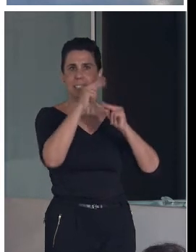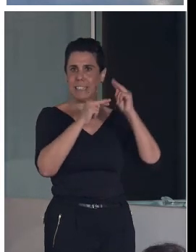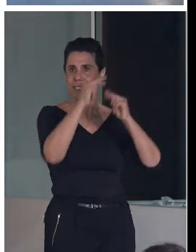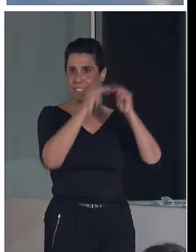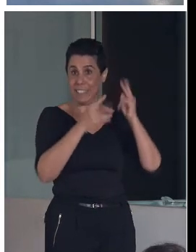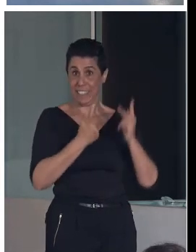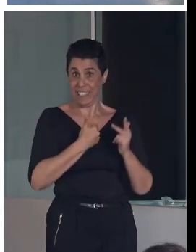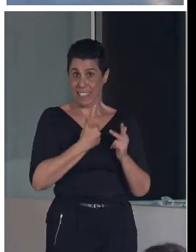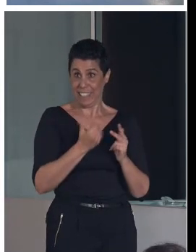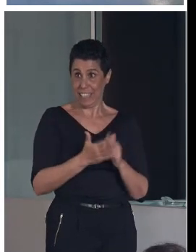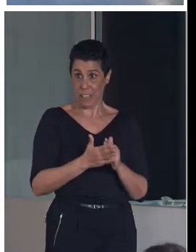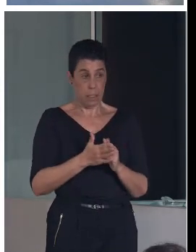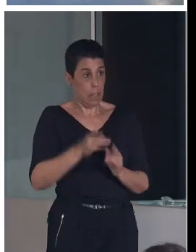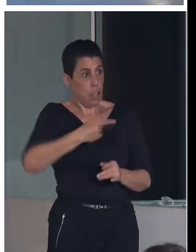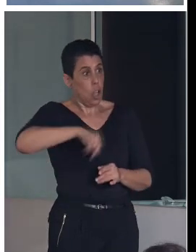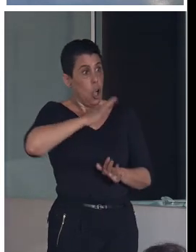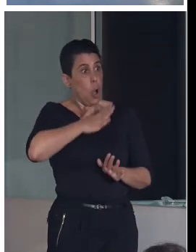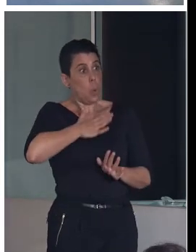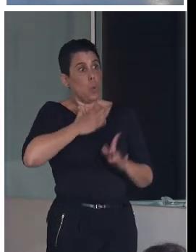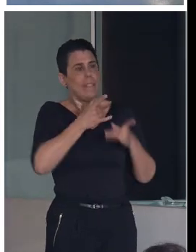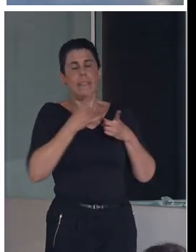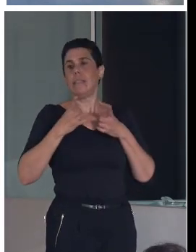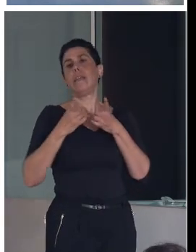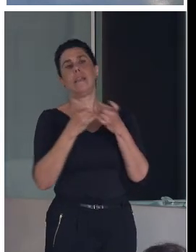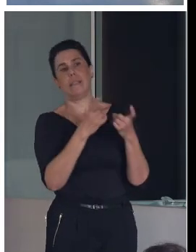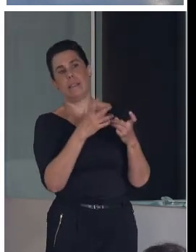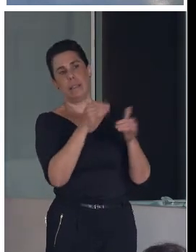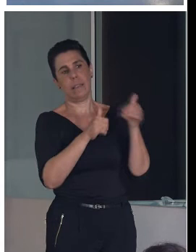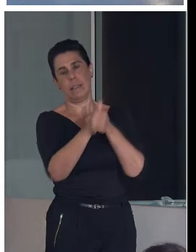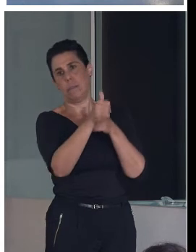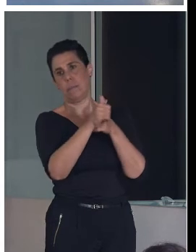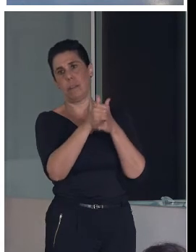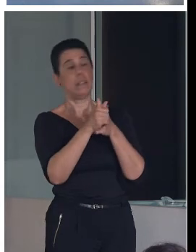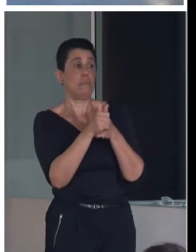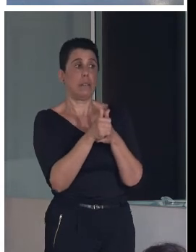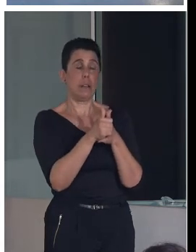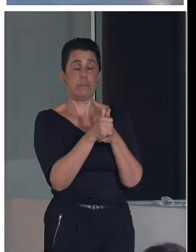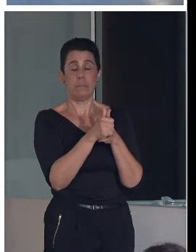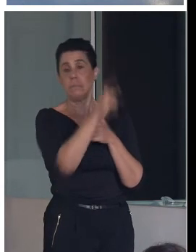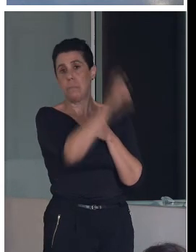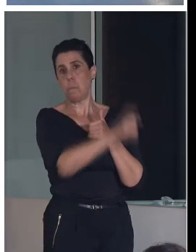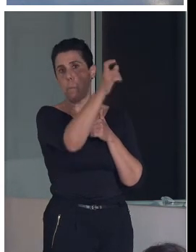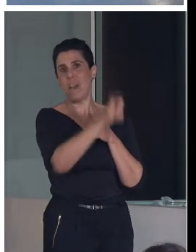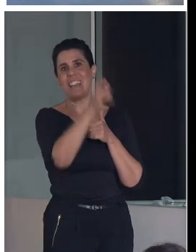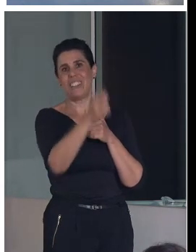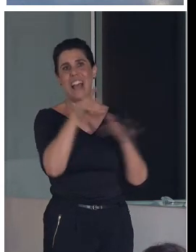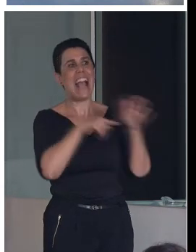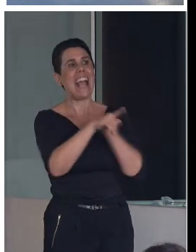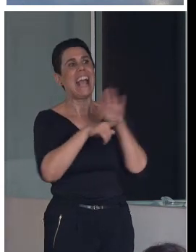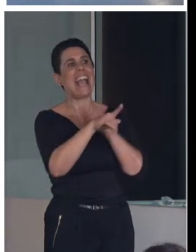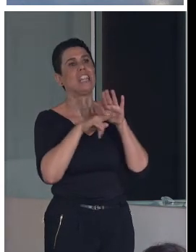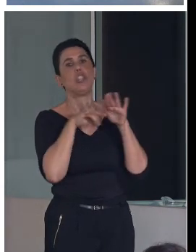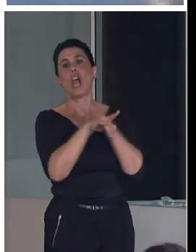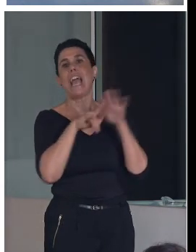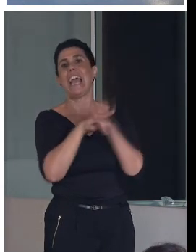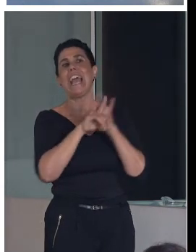de tal manera que nuestra carencia fundamental es la gente. Necesitamos gestores de patrimonio histórico,